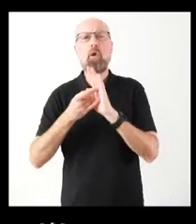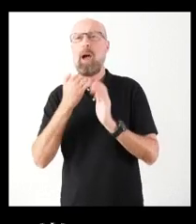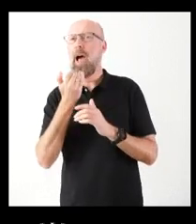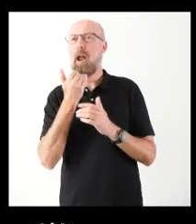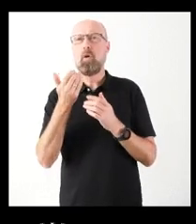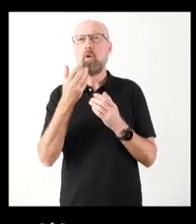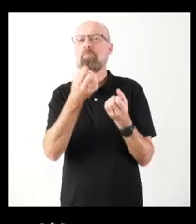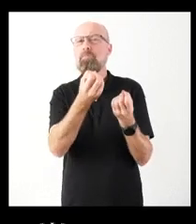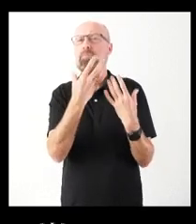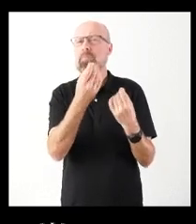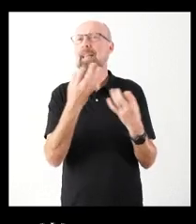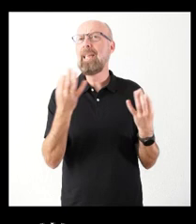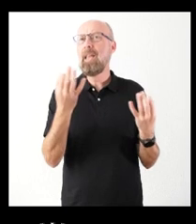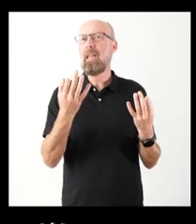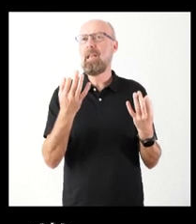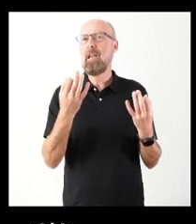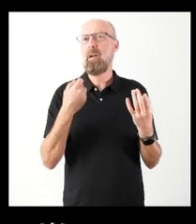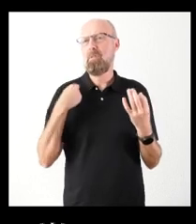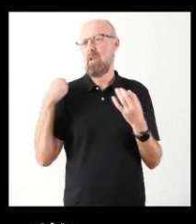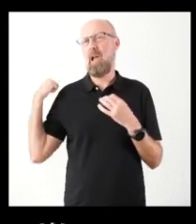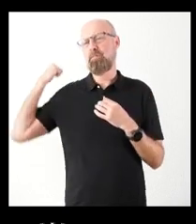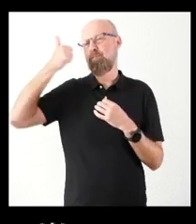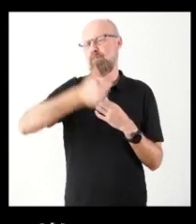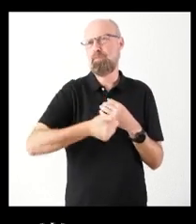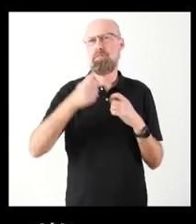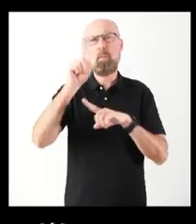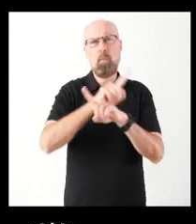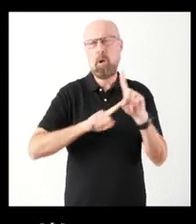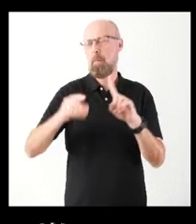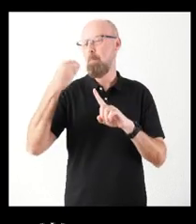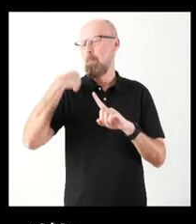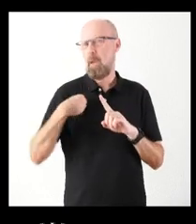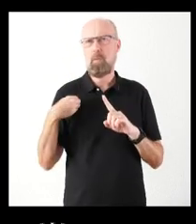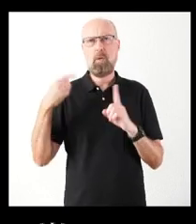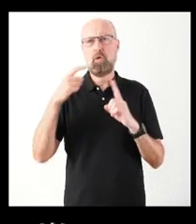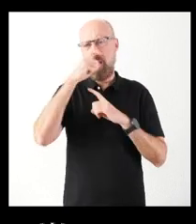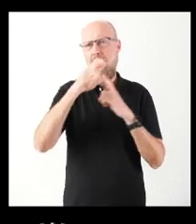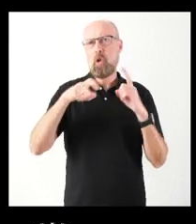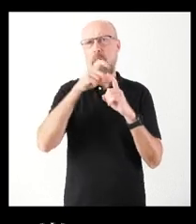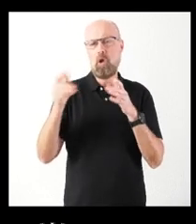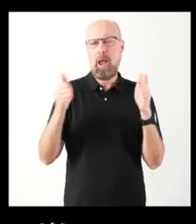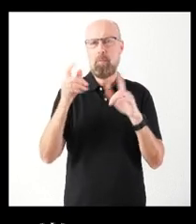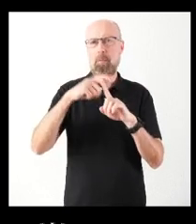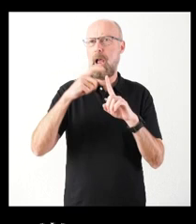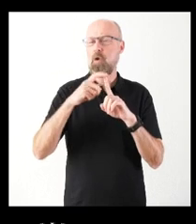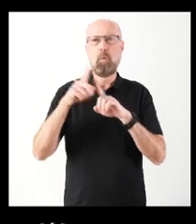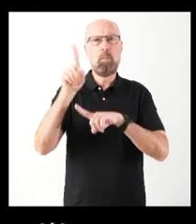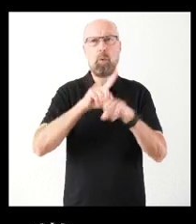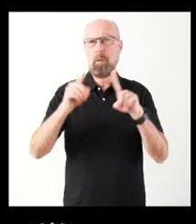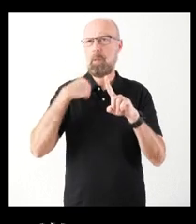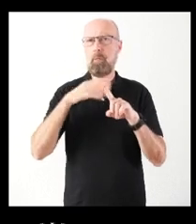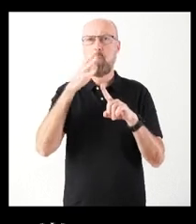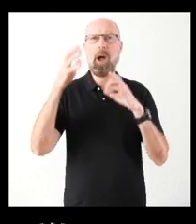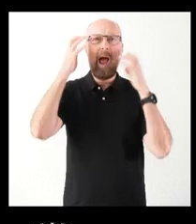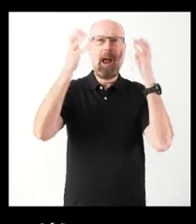que lleva décadas y que sigue generando un conflicto todos los años por estas fechas a la hora de subir el ganado a